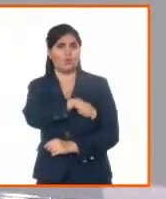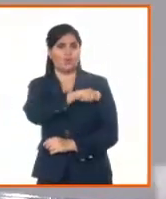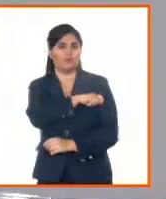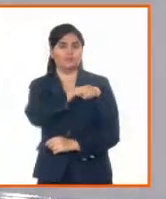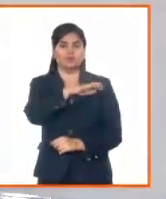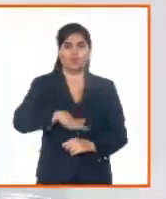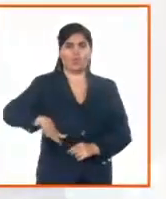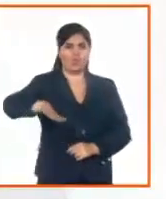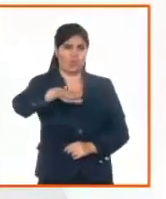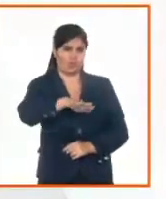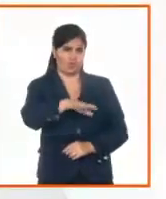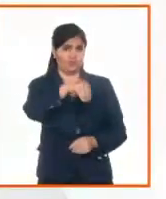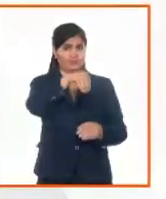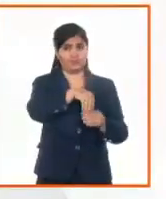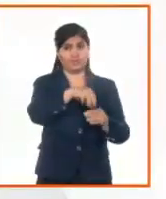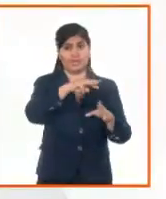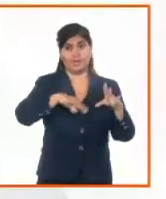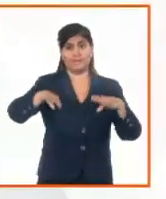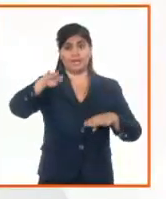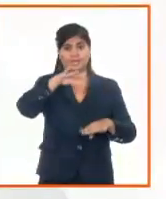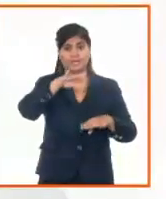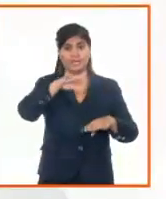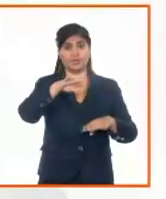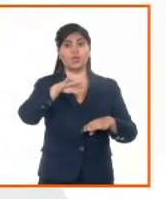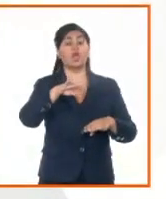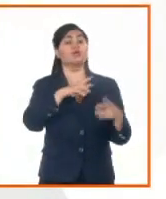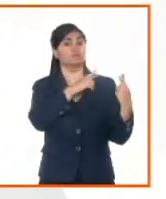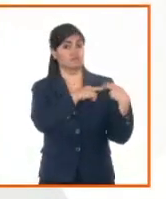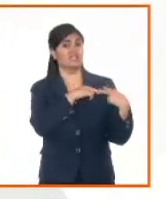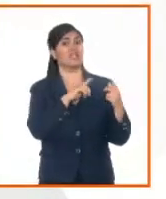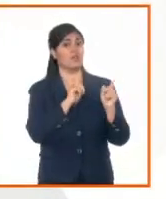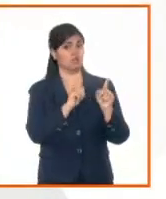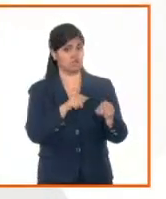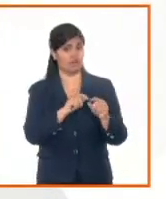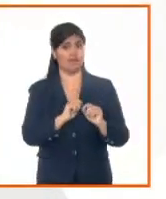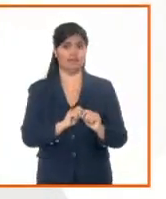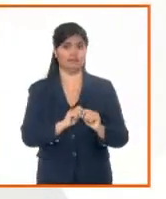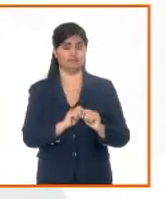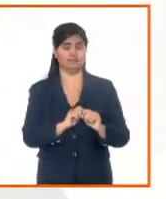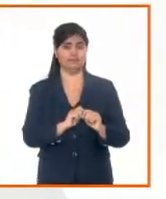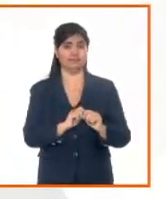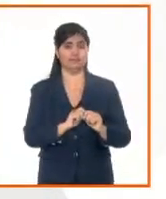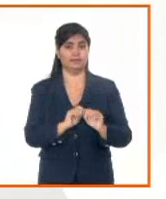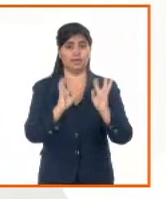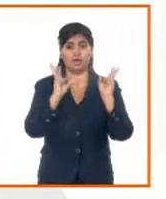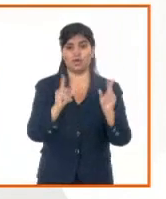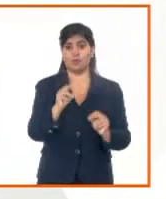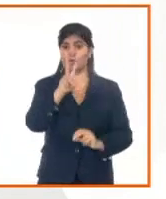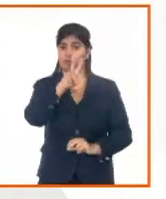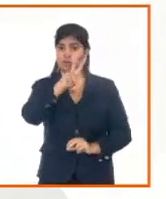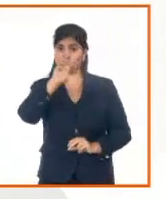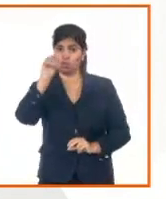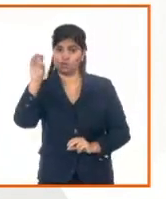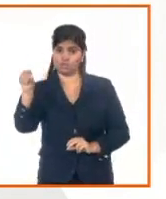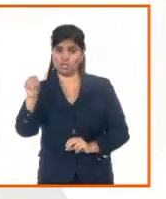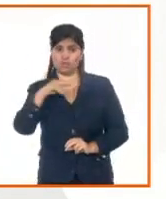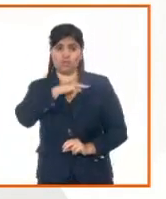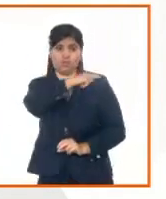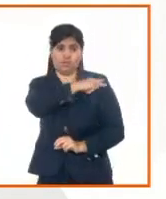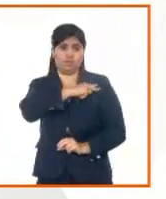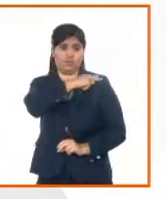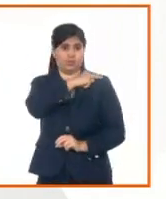ministerio tiene una responsabilidad. Además, eso está recogido en el lineamiento 200 de la política del Estado y la